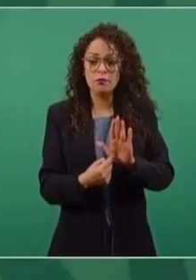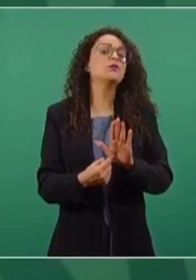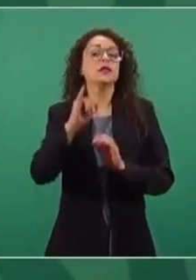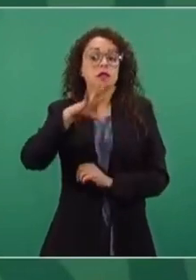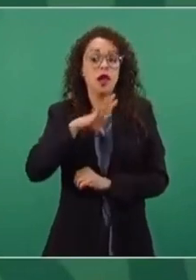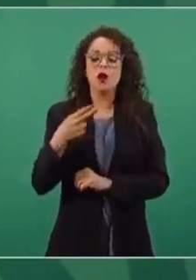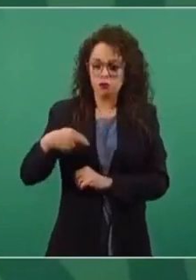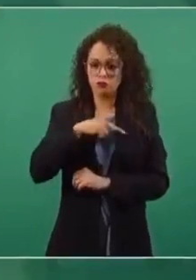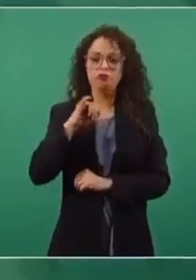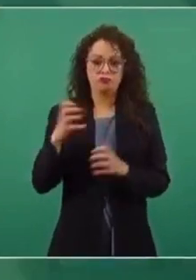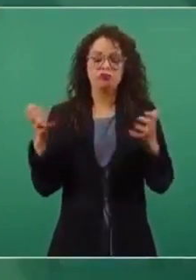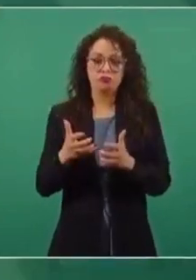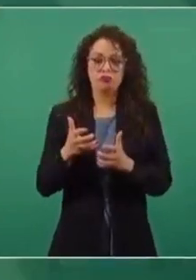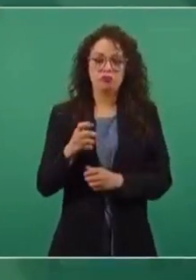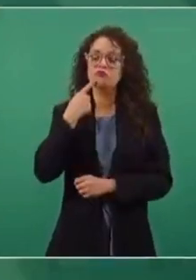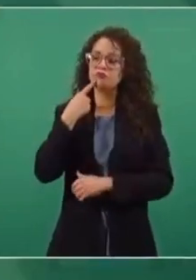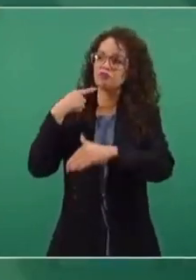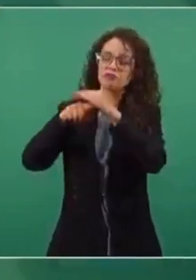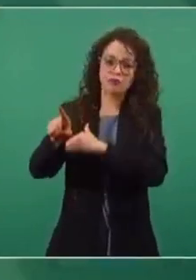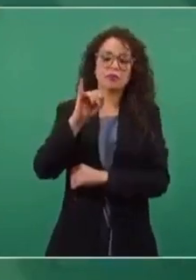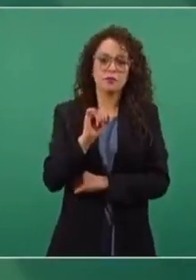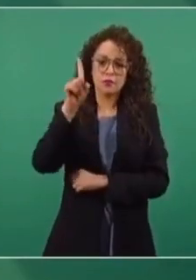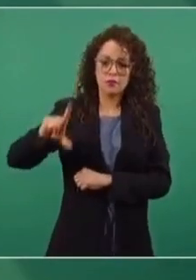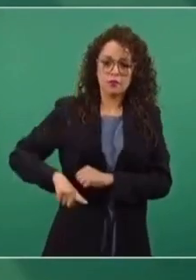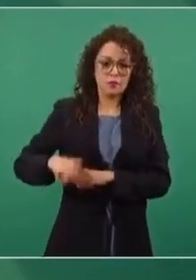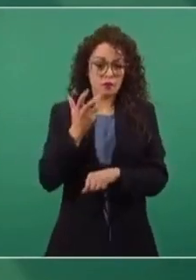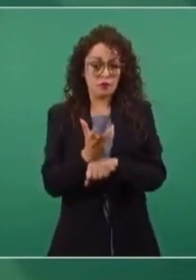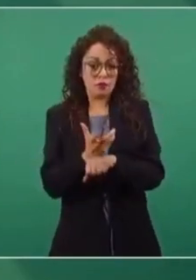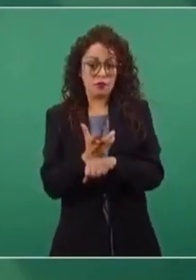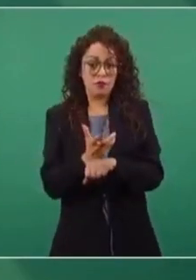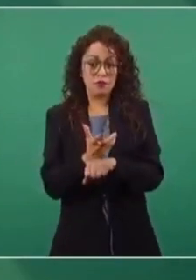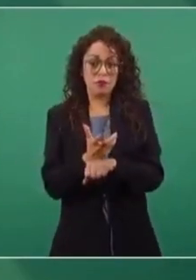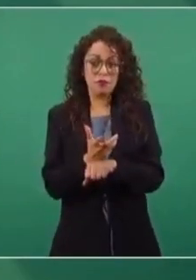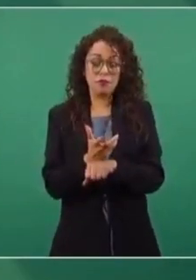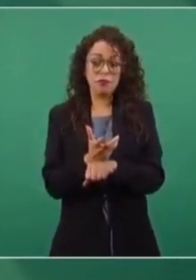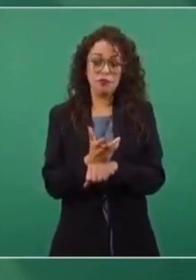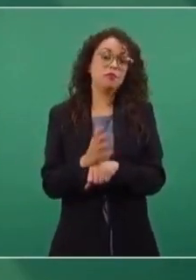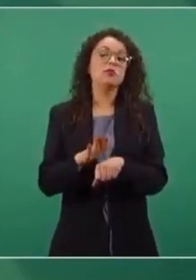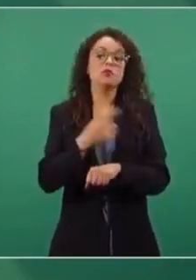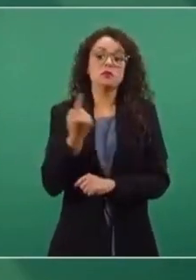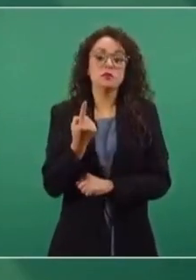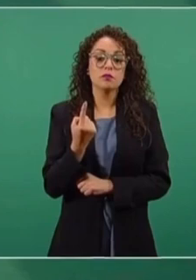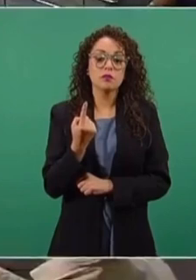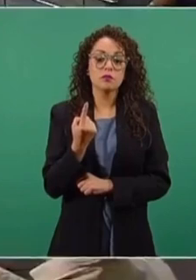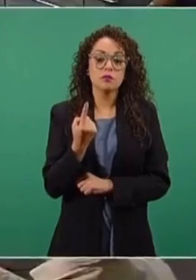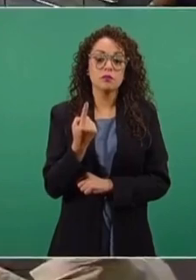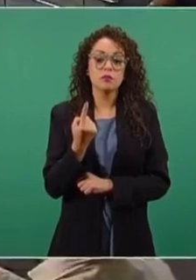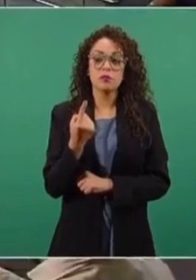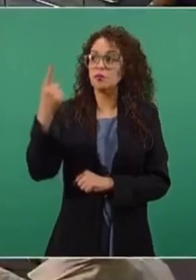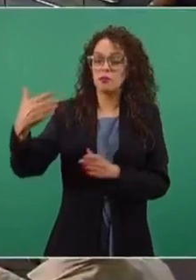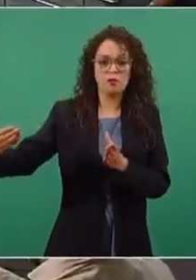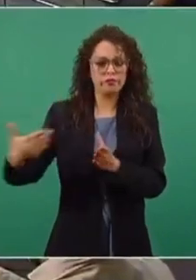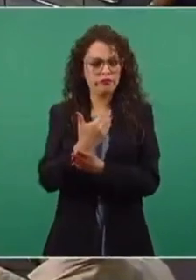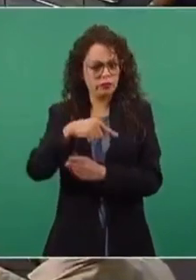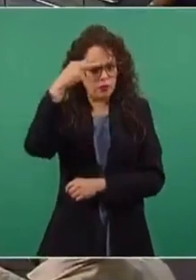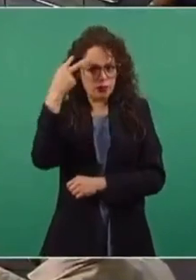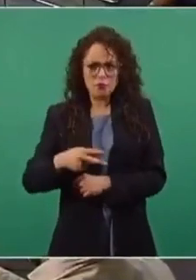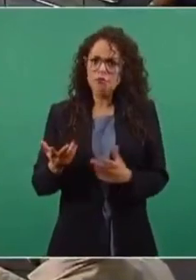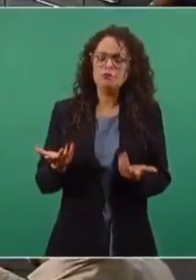haríamos presentaríamos una queja al gobierno estadounidense porque es injerencia, es intervencionismo